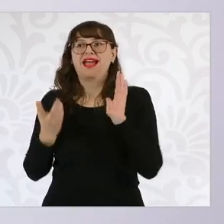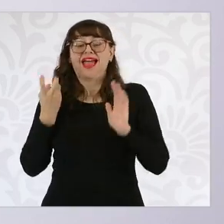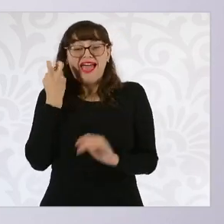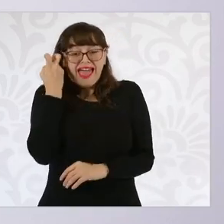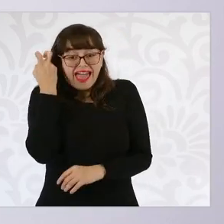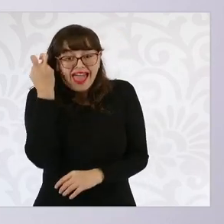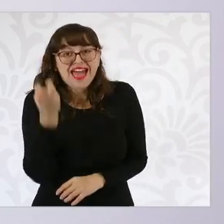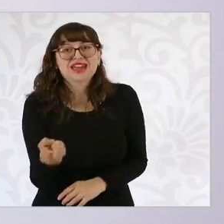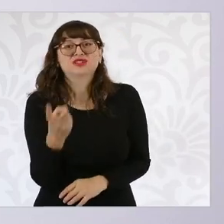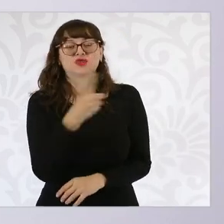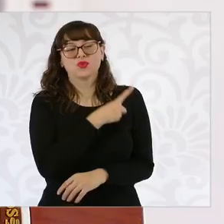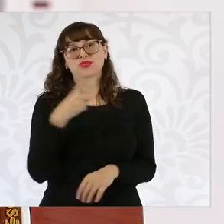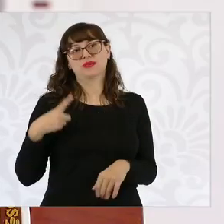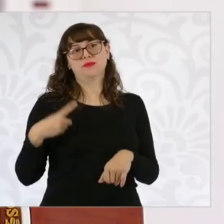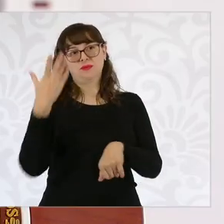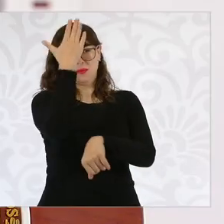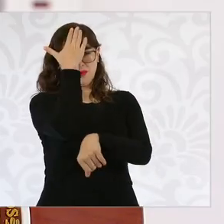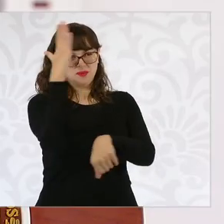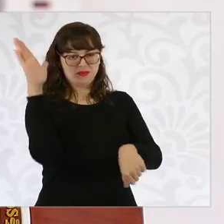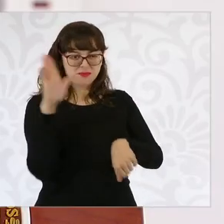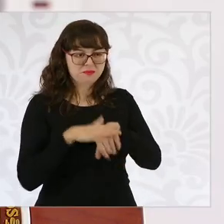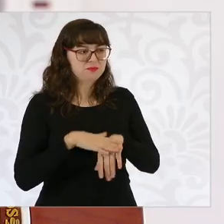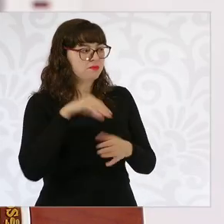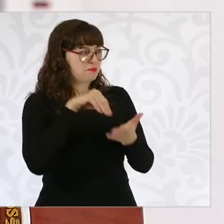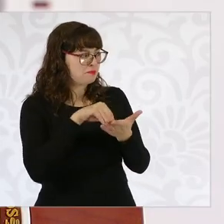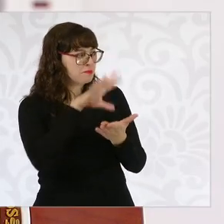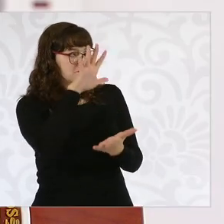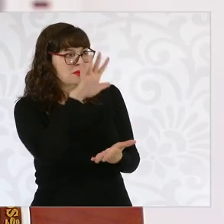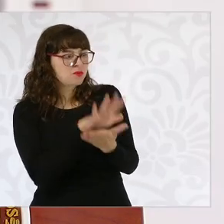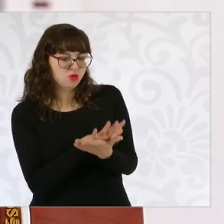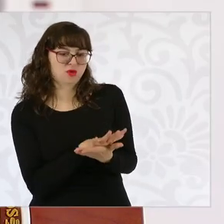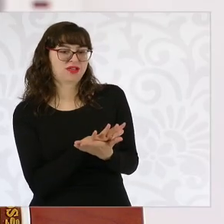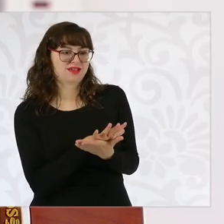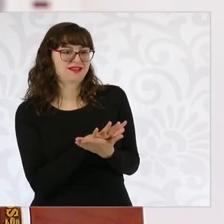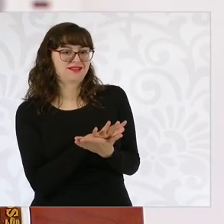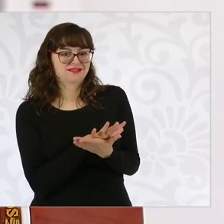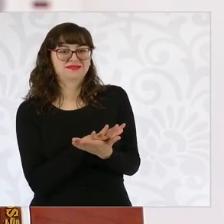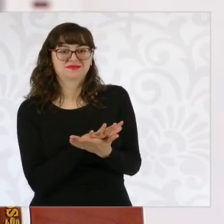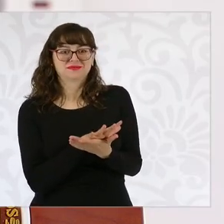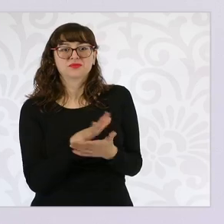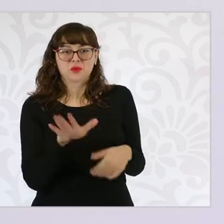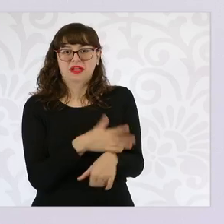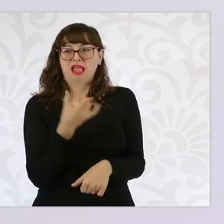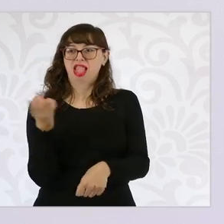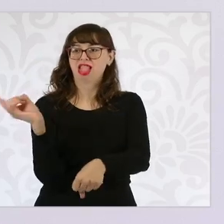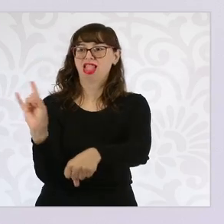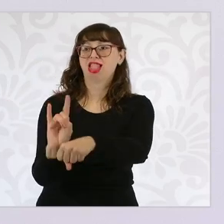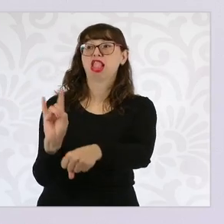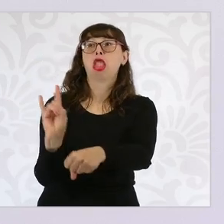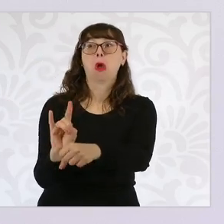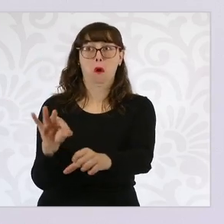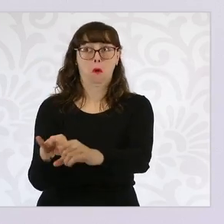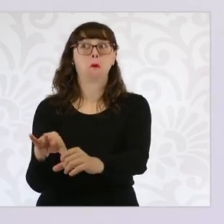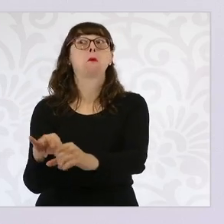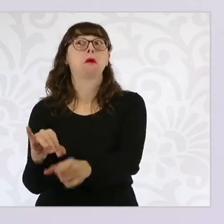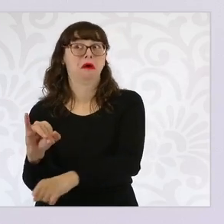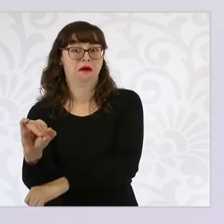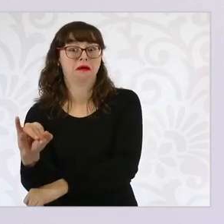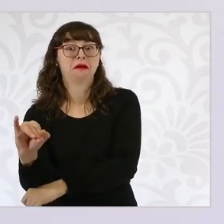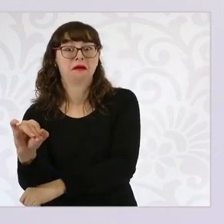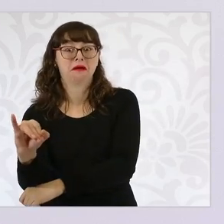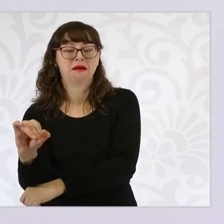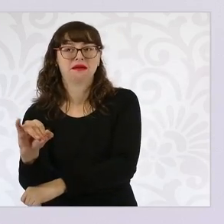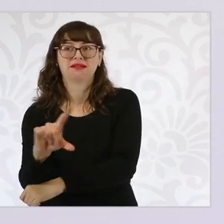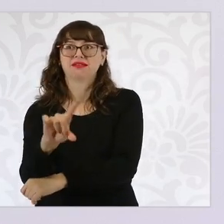registrado en la memoria de las y los mexicanos, porque en